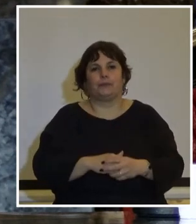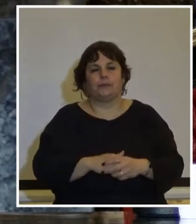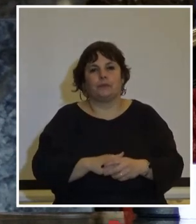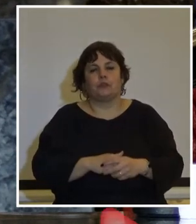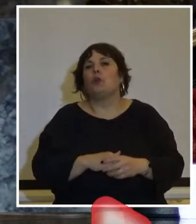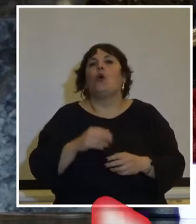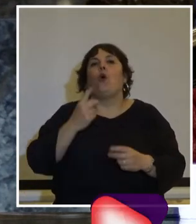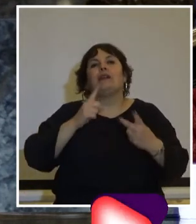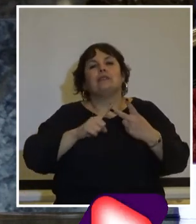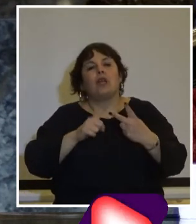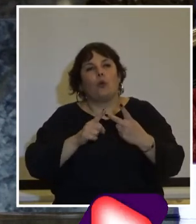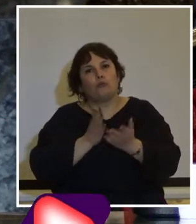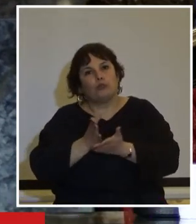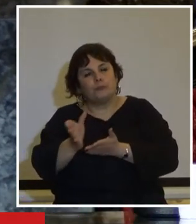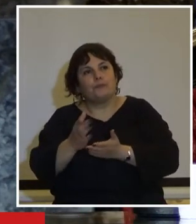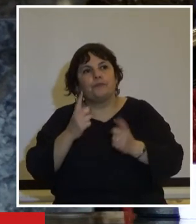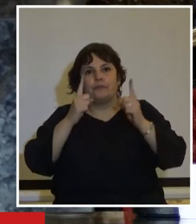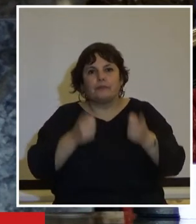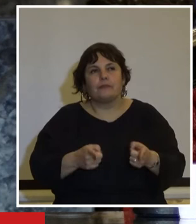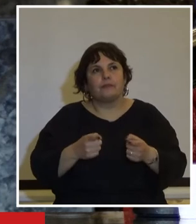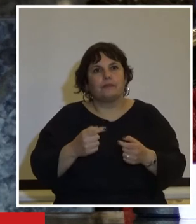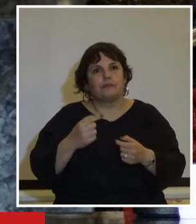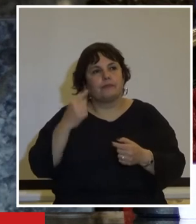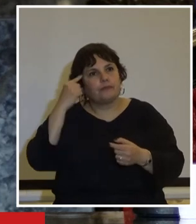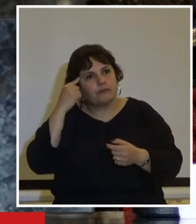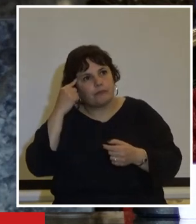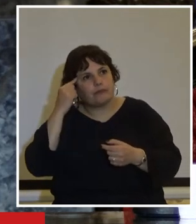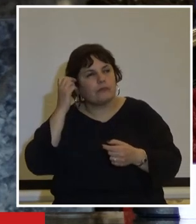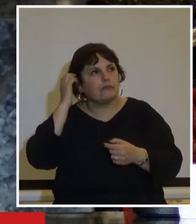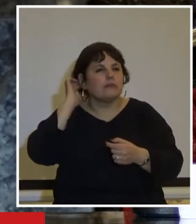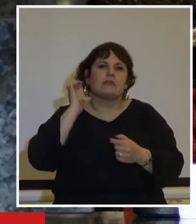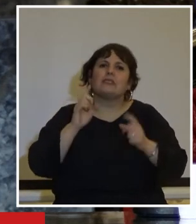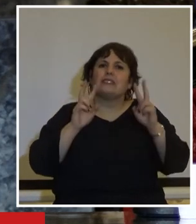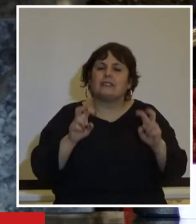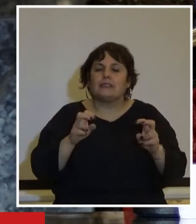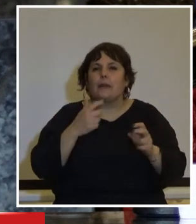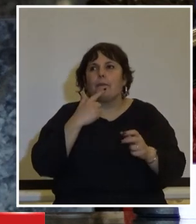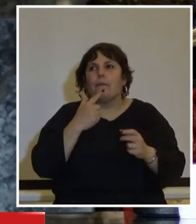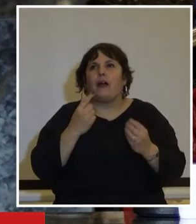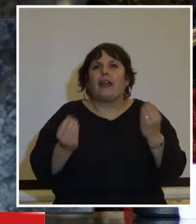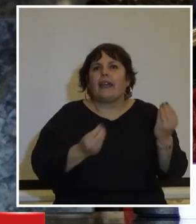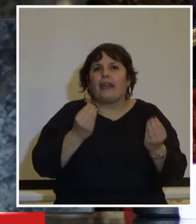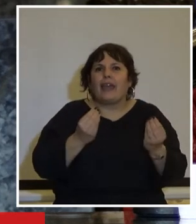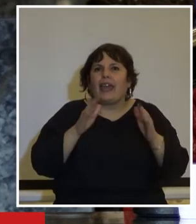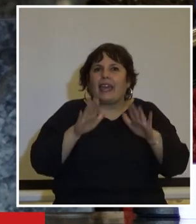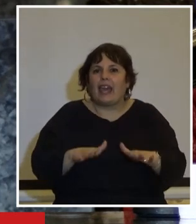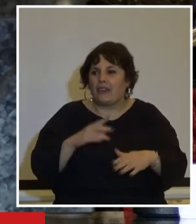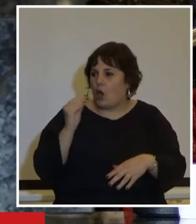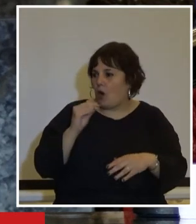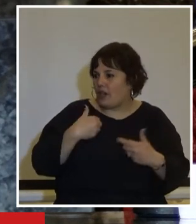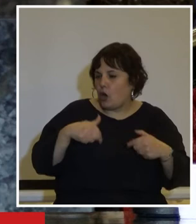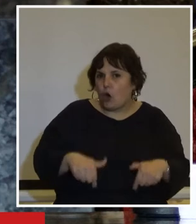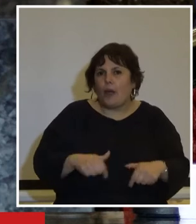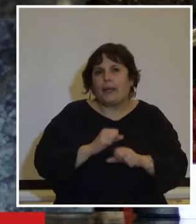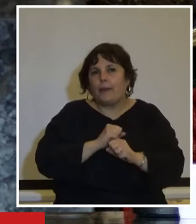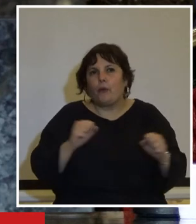una segunda dimensión que también se me venía a la mente pensando qué manifestar es qué nos queda a los jóvenes hoy qué